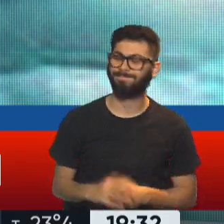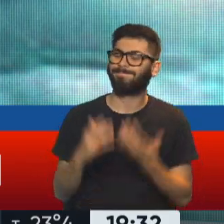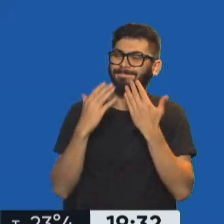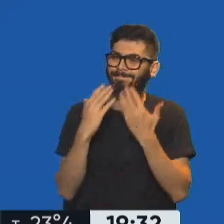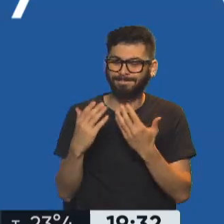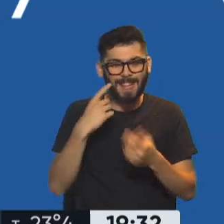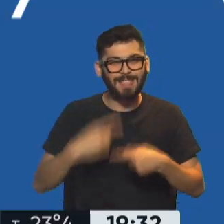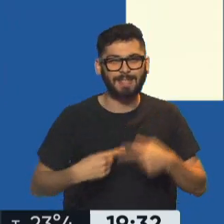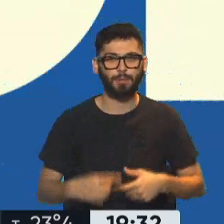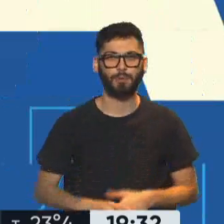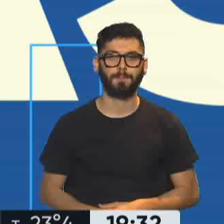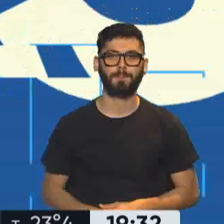de esta manera.